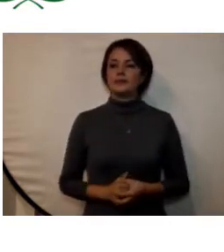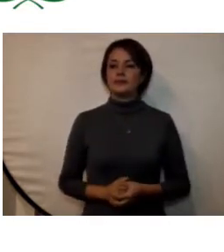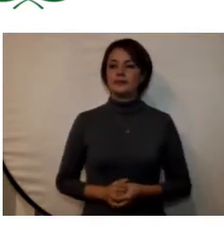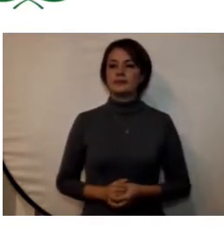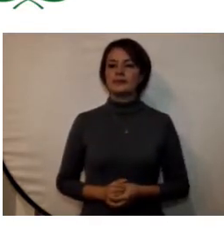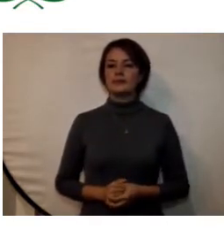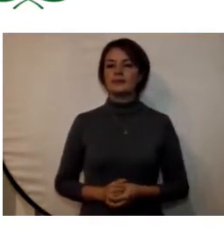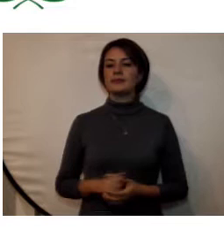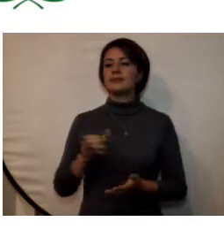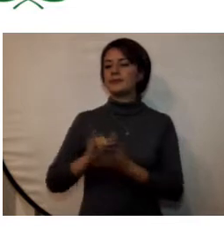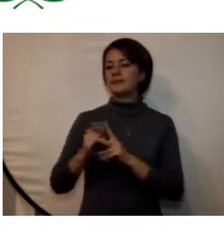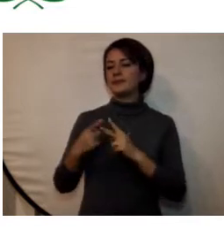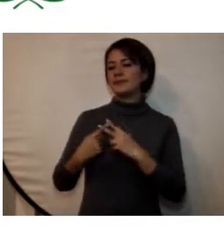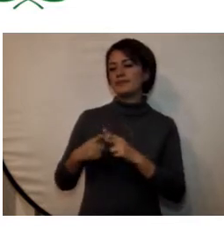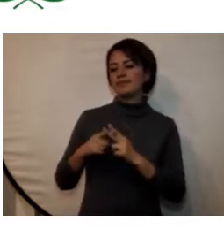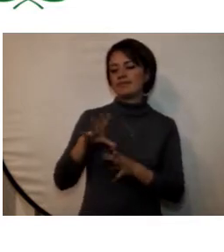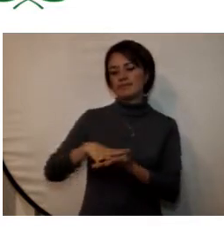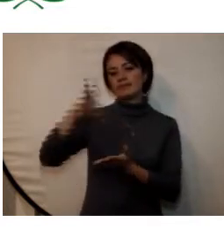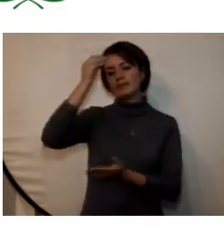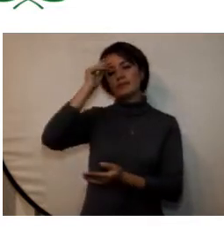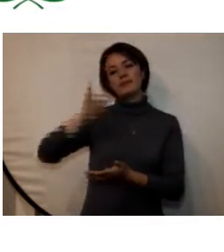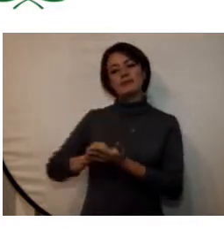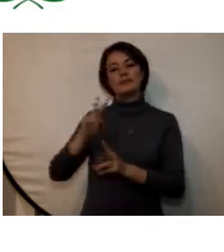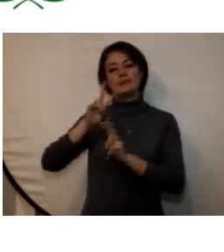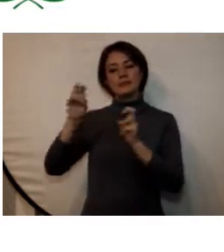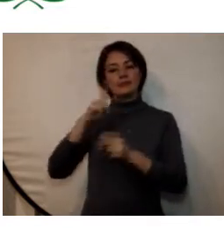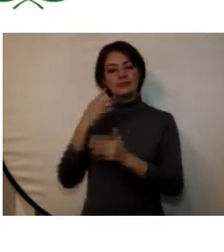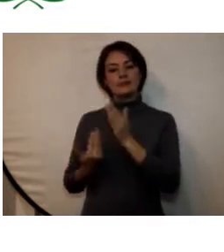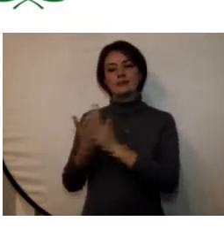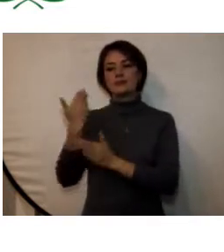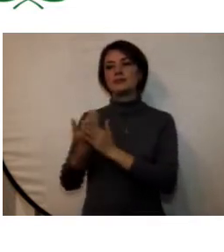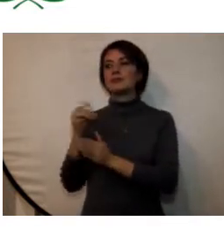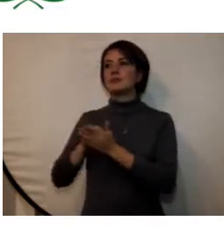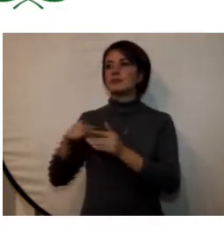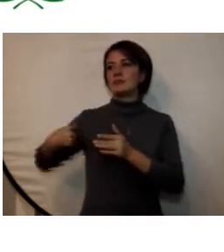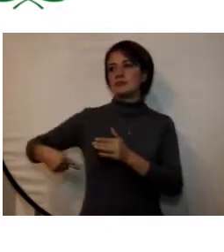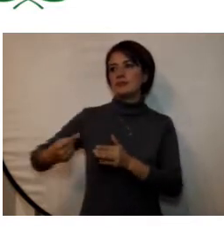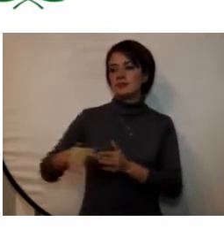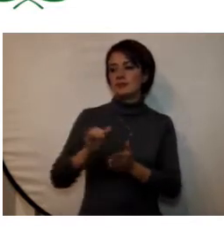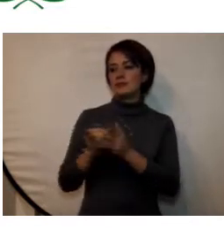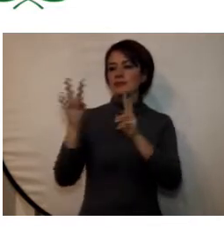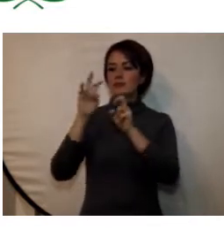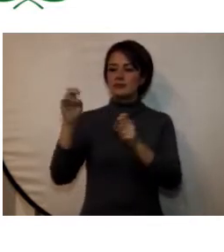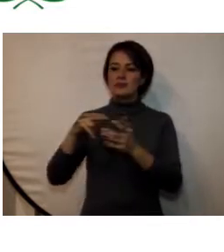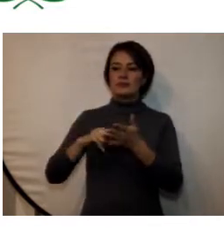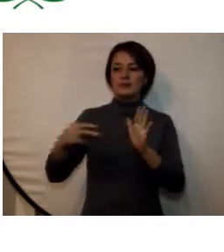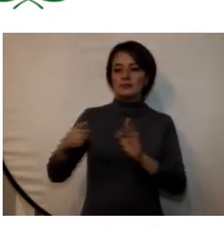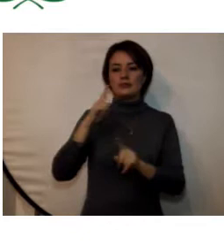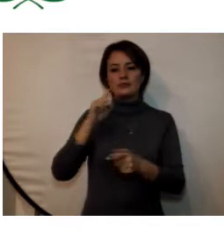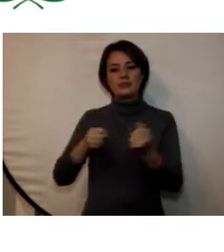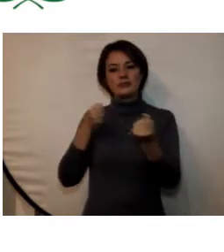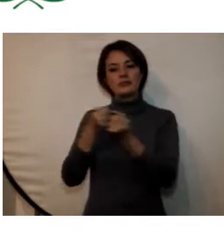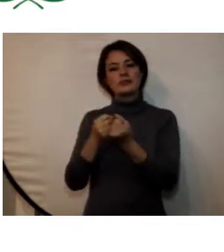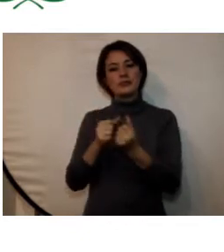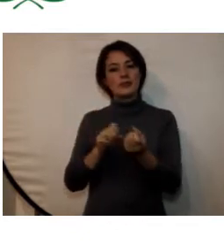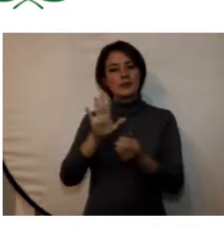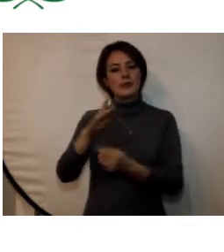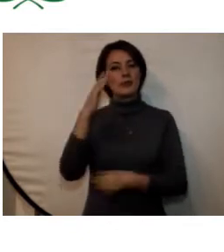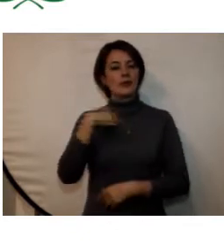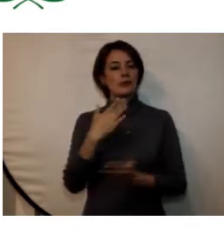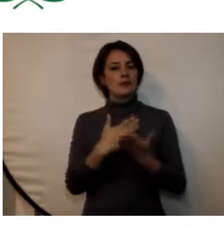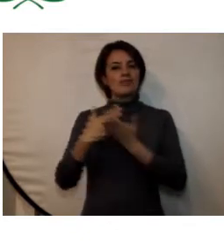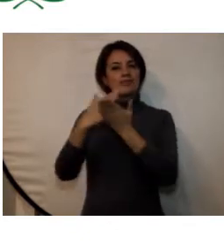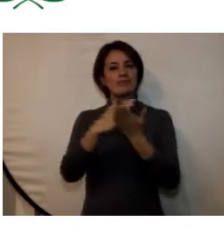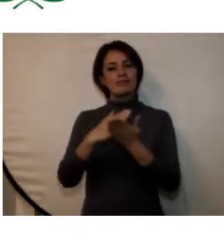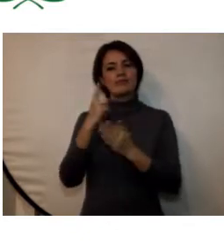como herramientas de aprendizaje dentro del marco de la innovación se generan continuamente recursos tecnológicos propios para el apoyo educativo en los programas